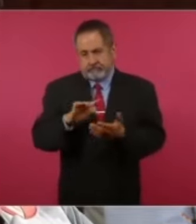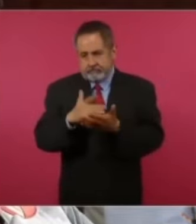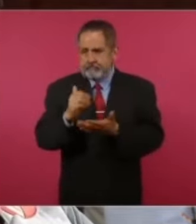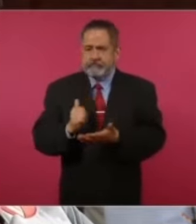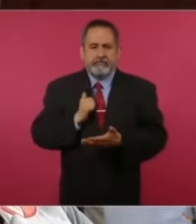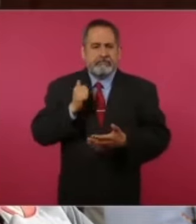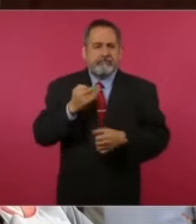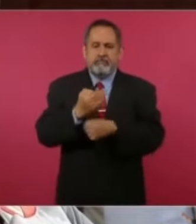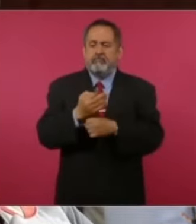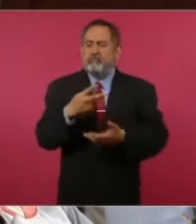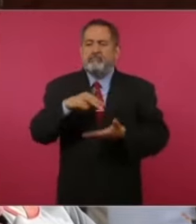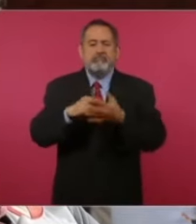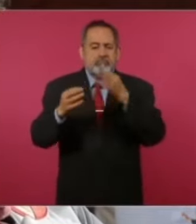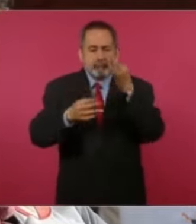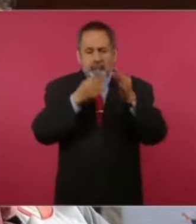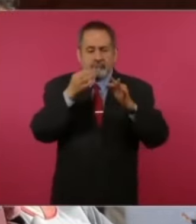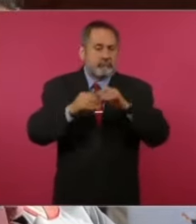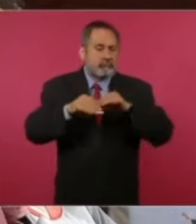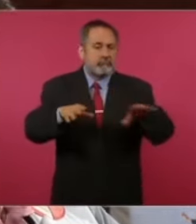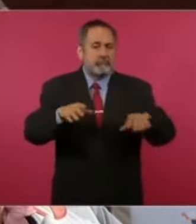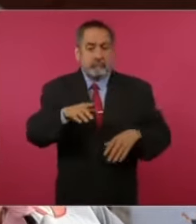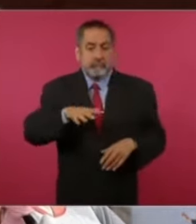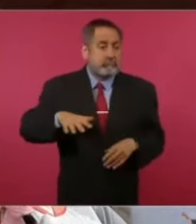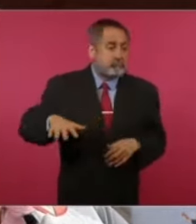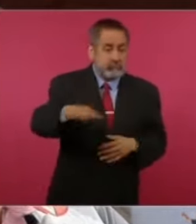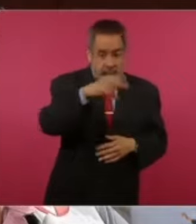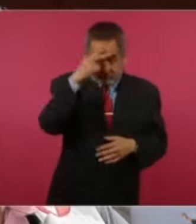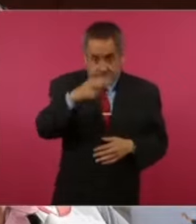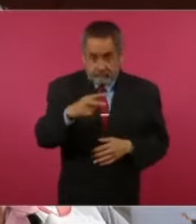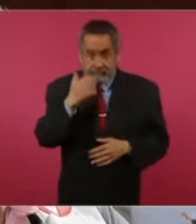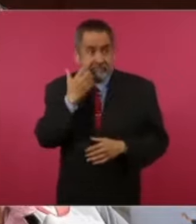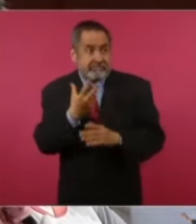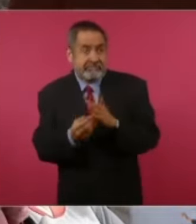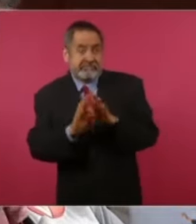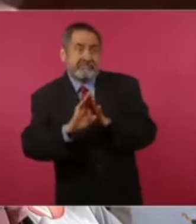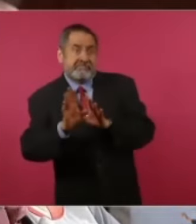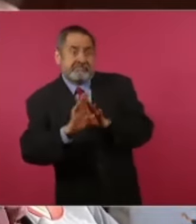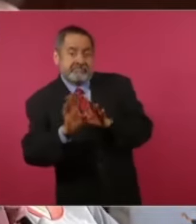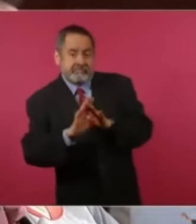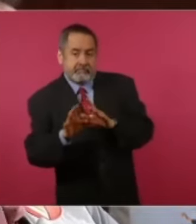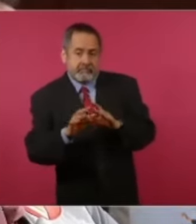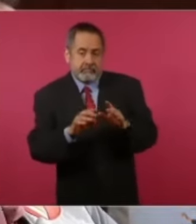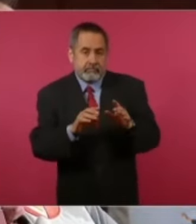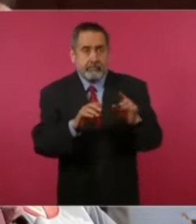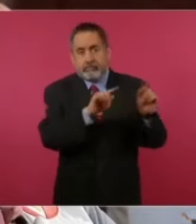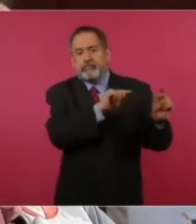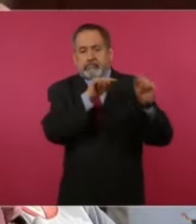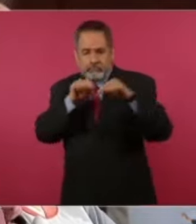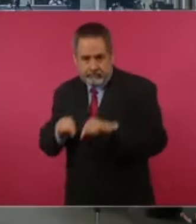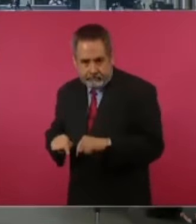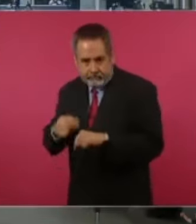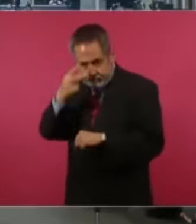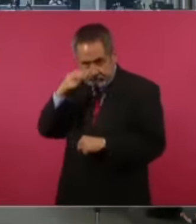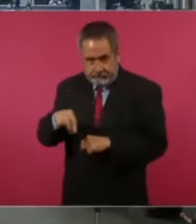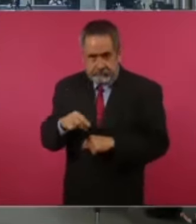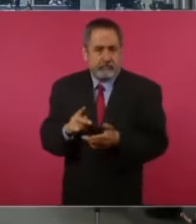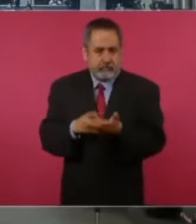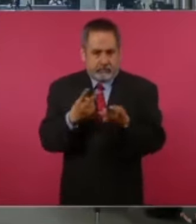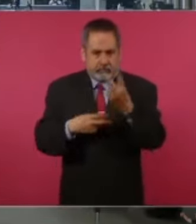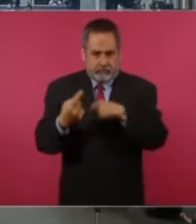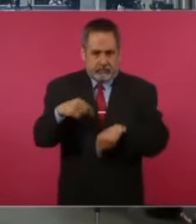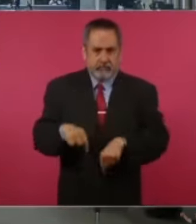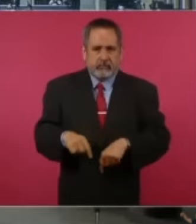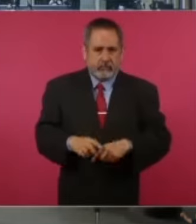precisamente para compartir para todos los mexicanos que quieren ir a México. Porque, pues muchas veces desafortunadamente